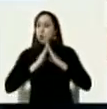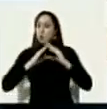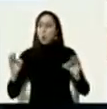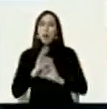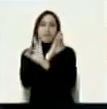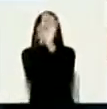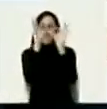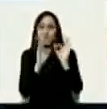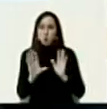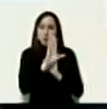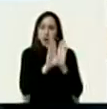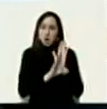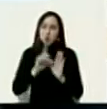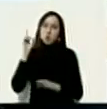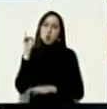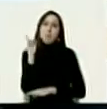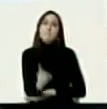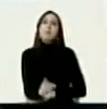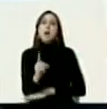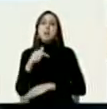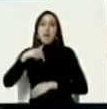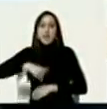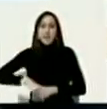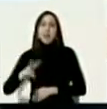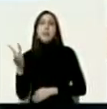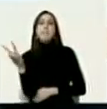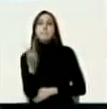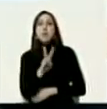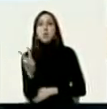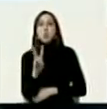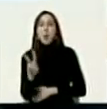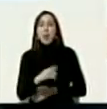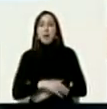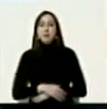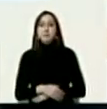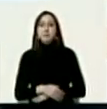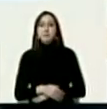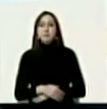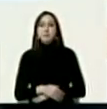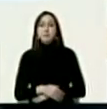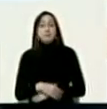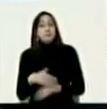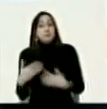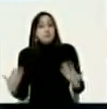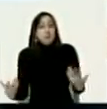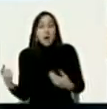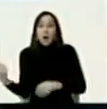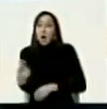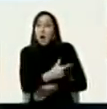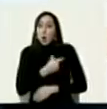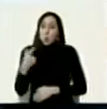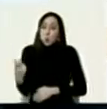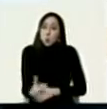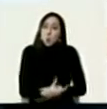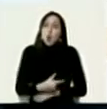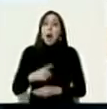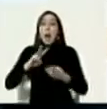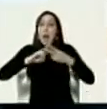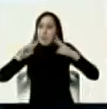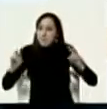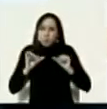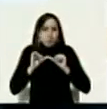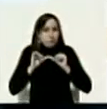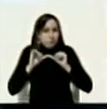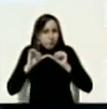la constitución de la república bolivariana de venezuela a la búsqueda y el mantenimiento de la paz el